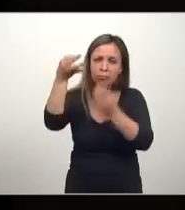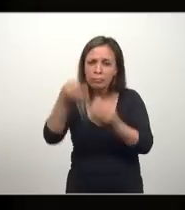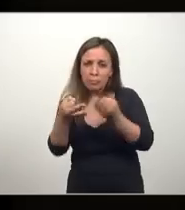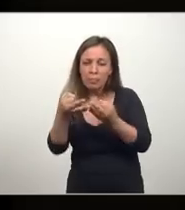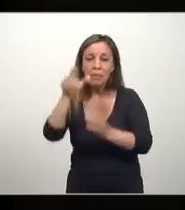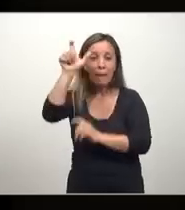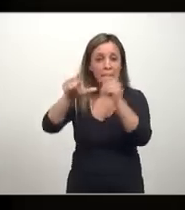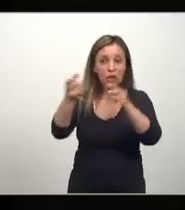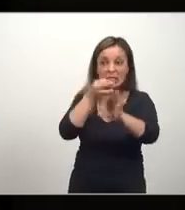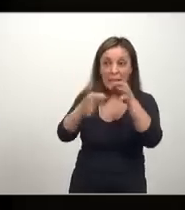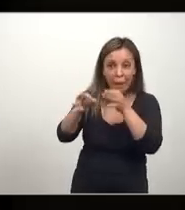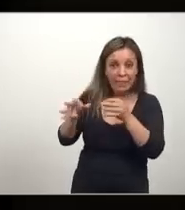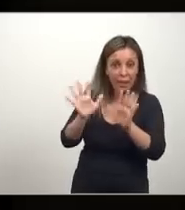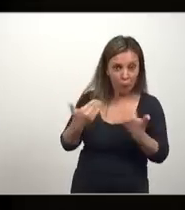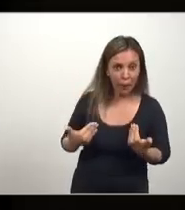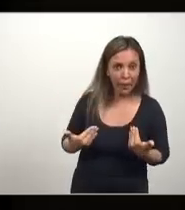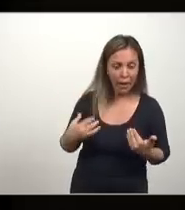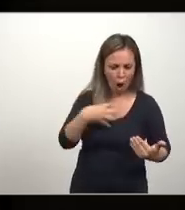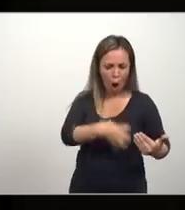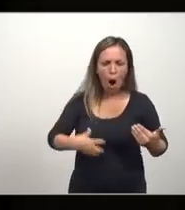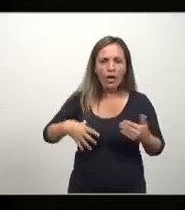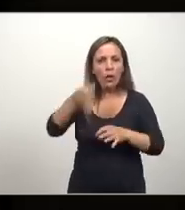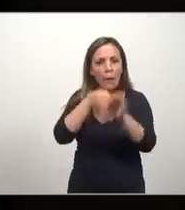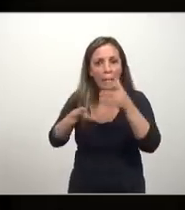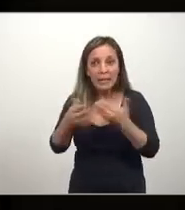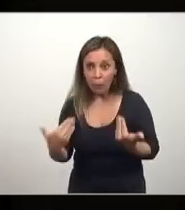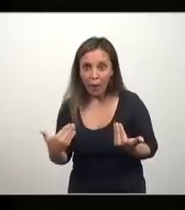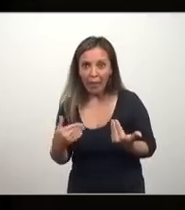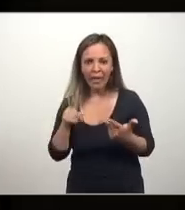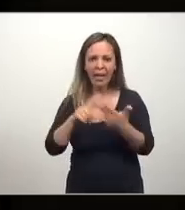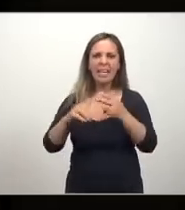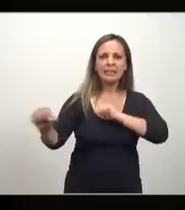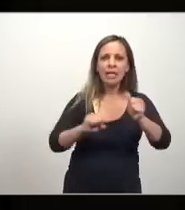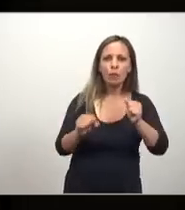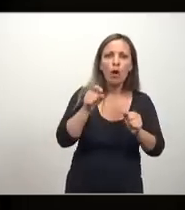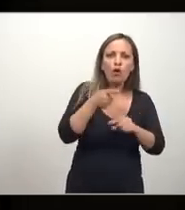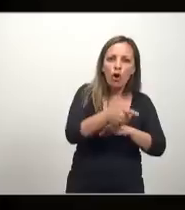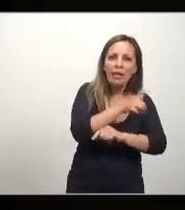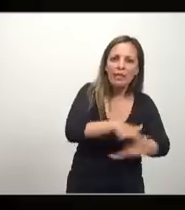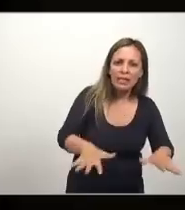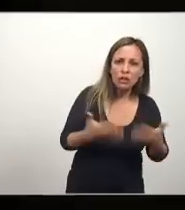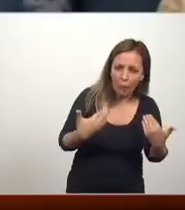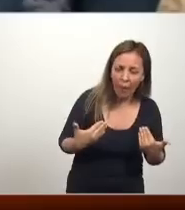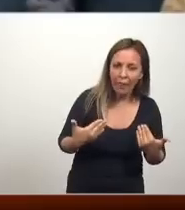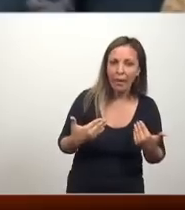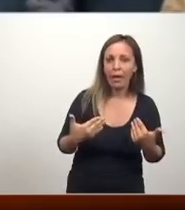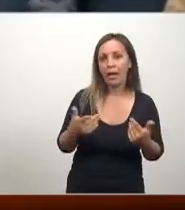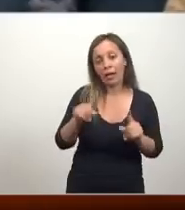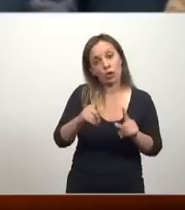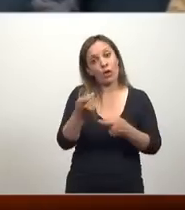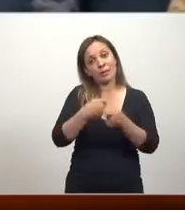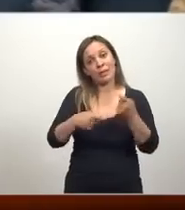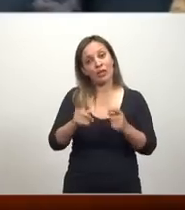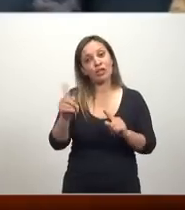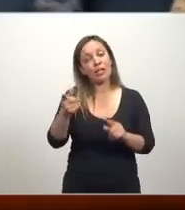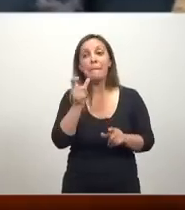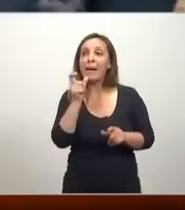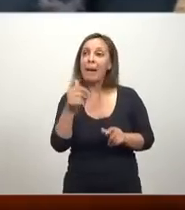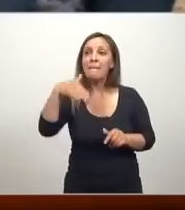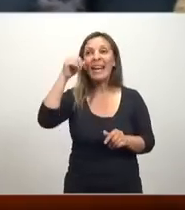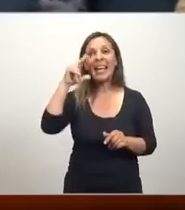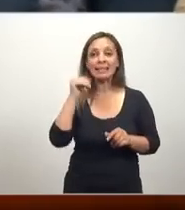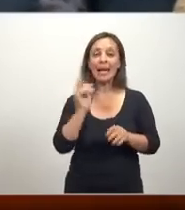mercancía, los órganos humanos no pueden ser mercancía, el trabajo infantil no puede ser mercancía. Entonces, verán que no se trata de cosas tan simples.